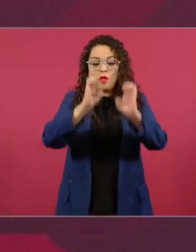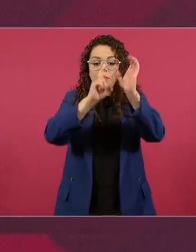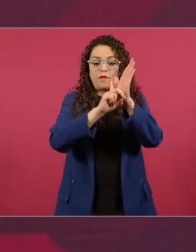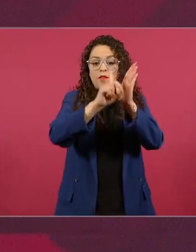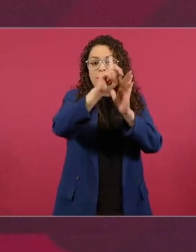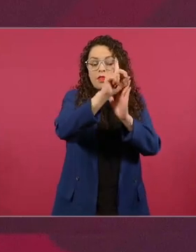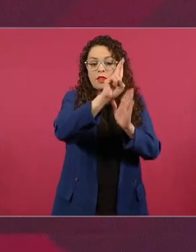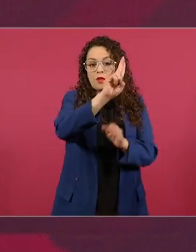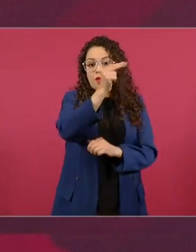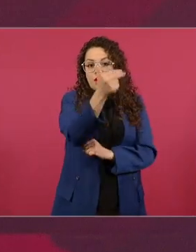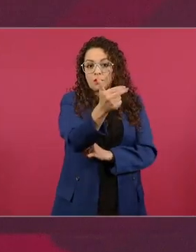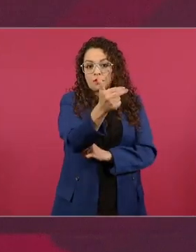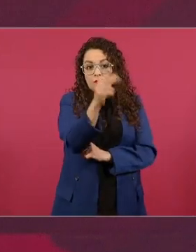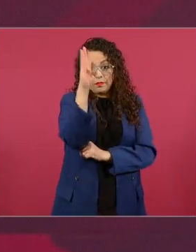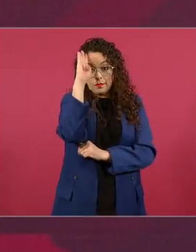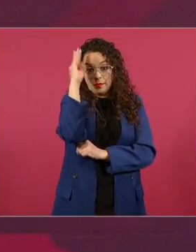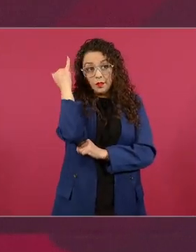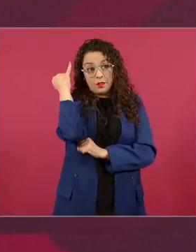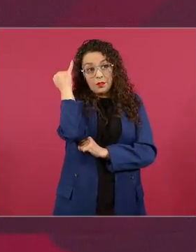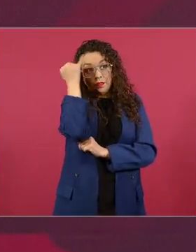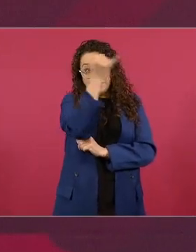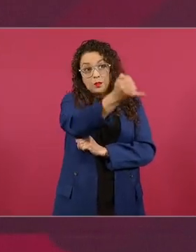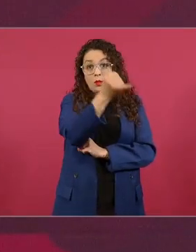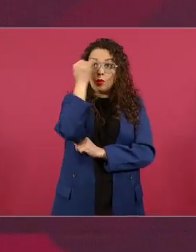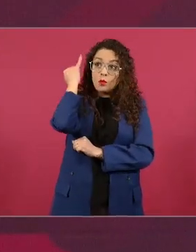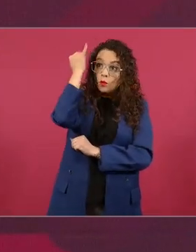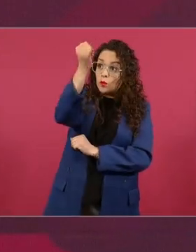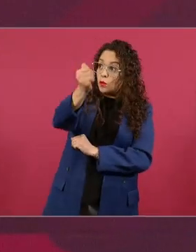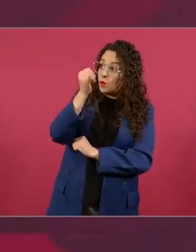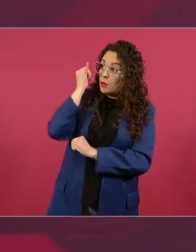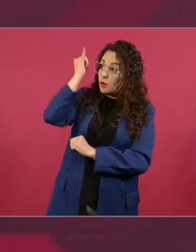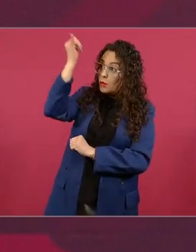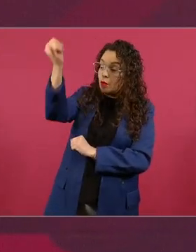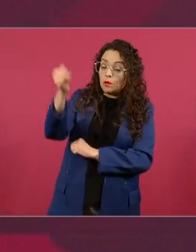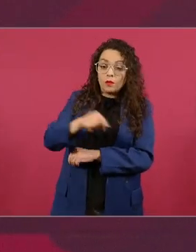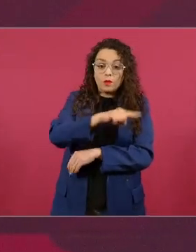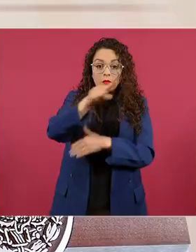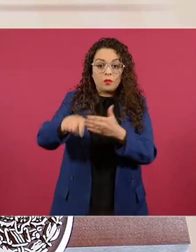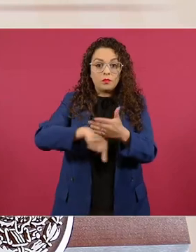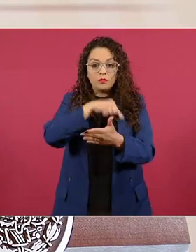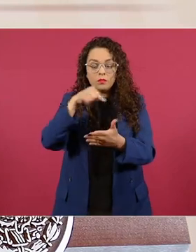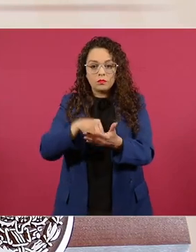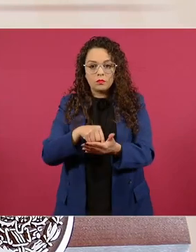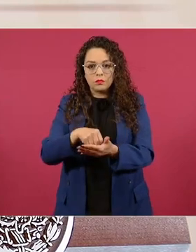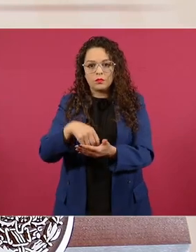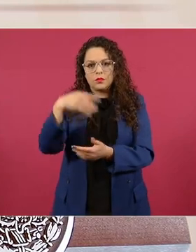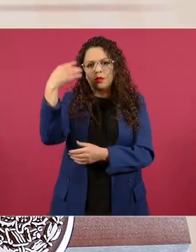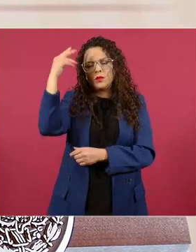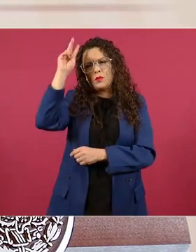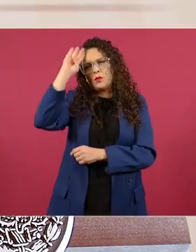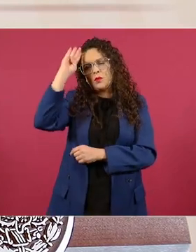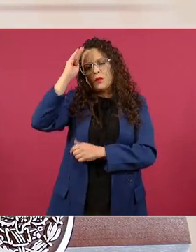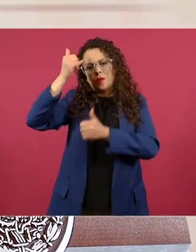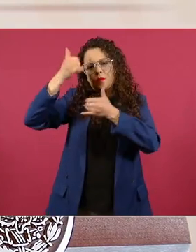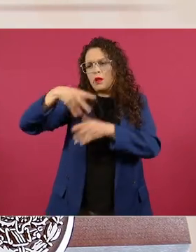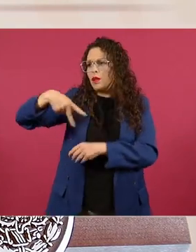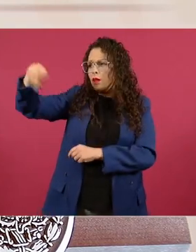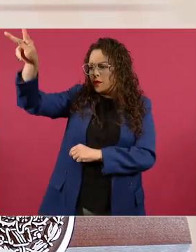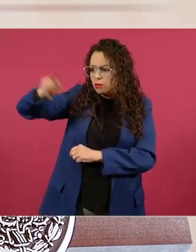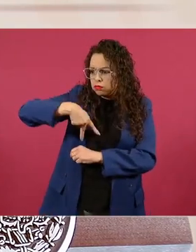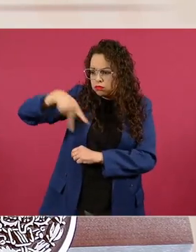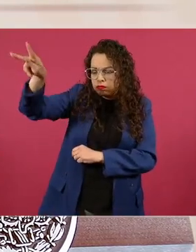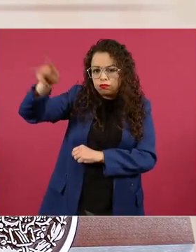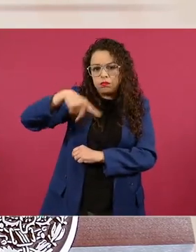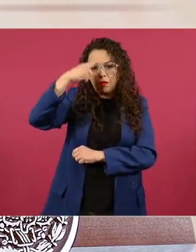distantes de los centros de trabajo de los centros educativos de las ciudades sin servicios